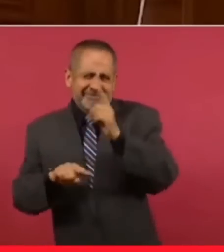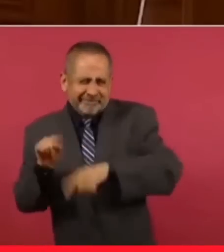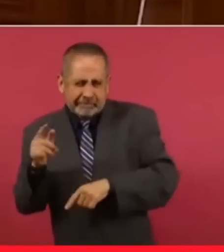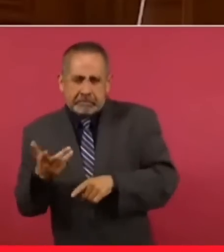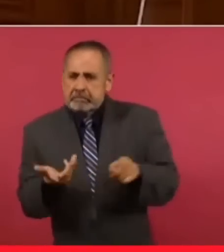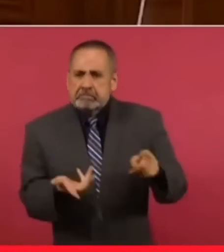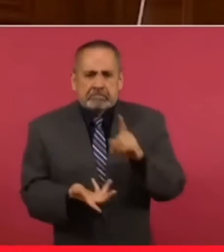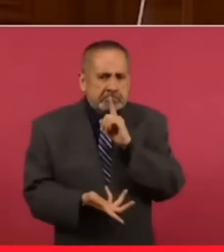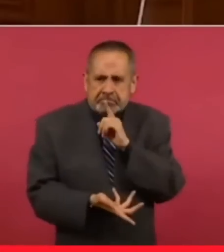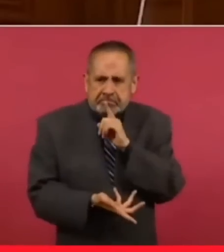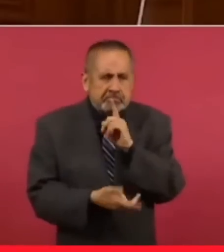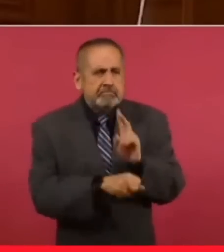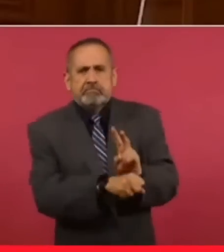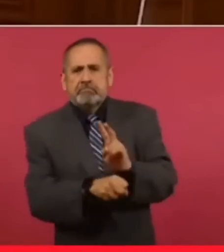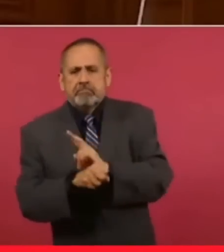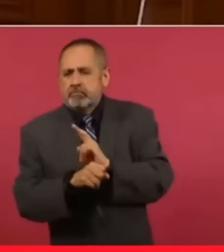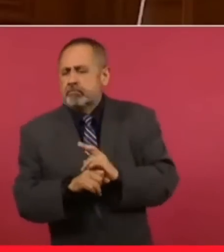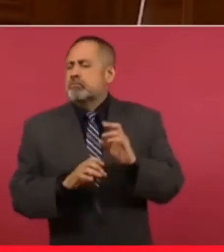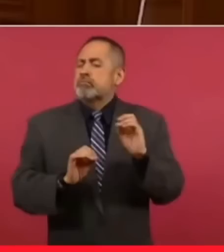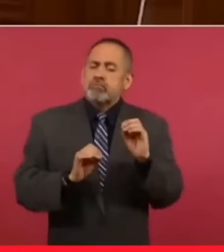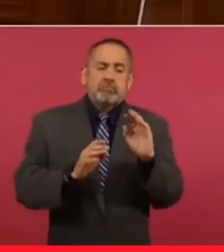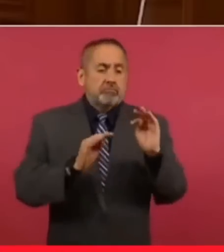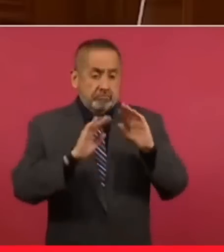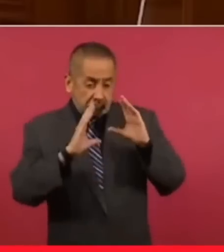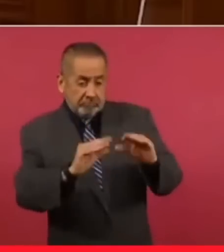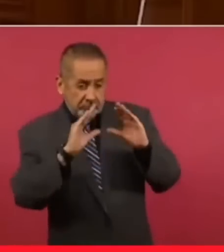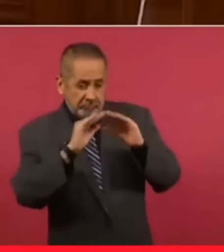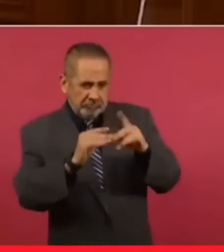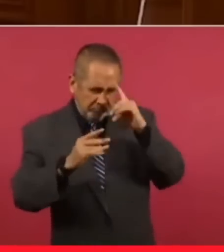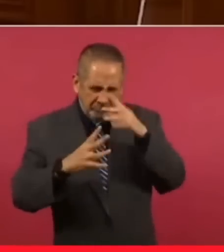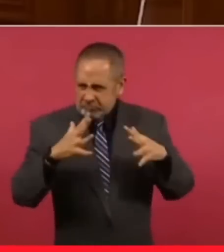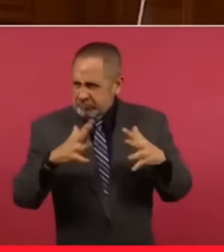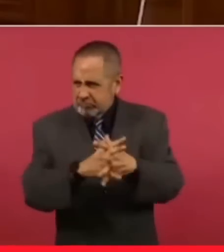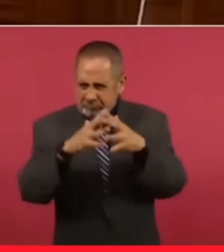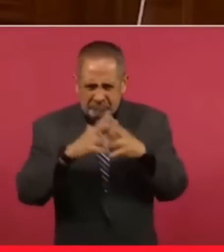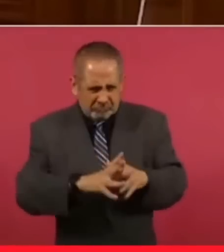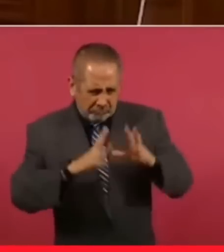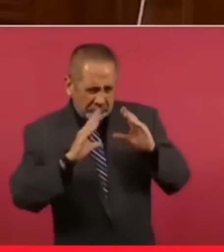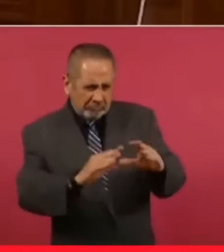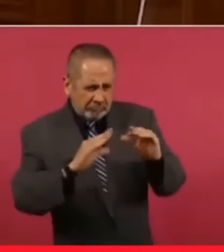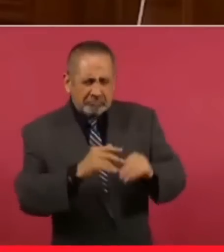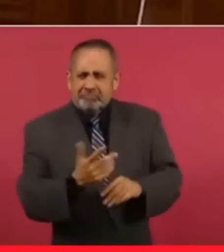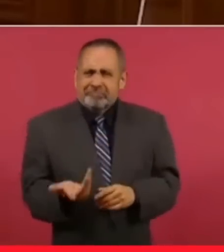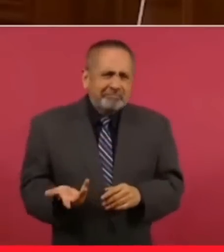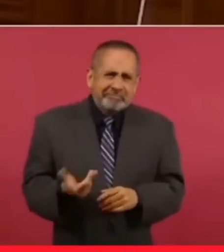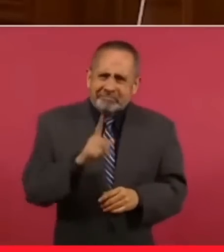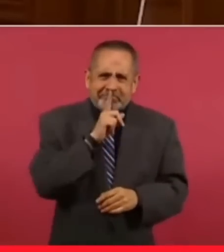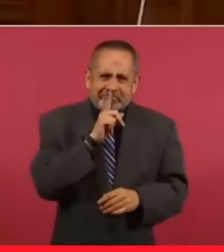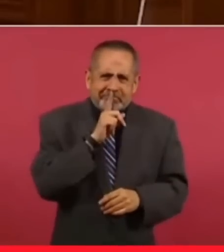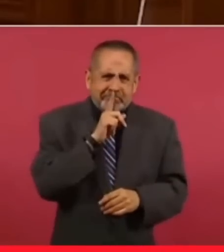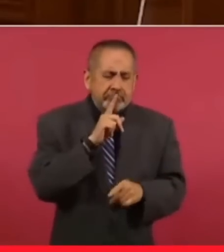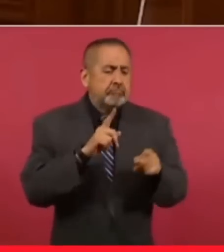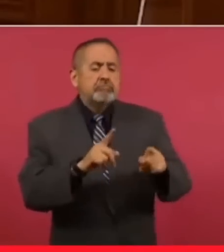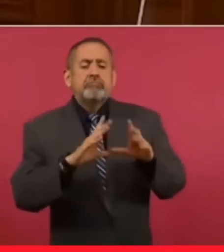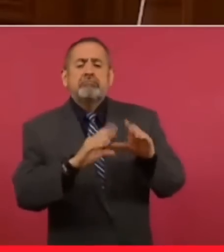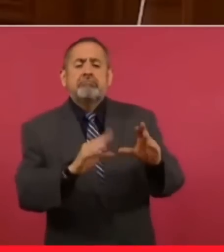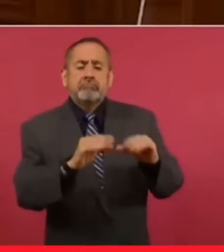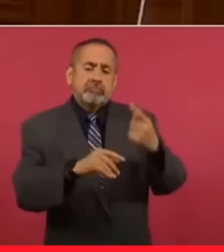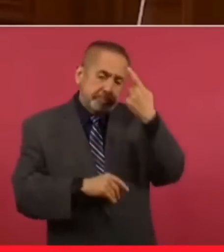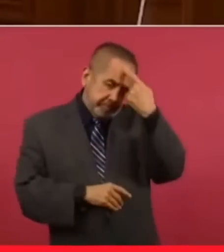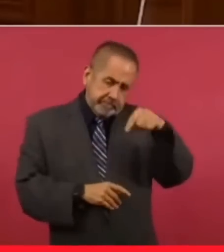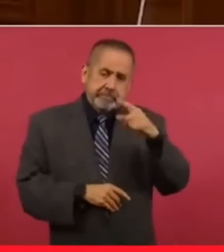sus labores cotidianas tácticas o técnicas de combate propios de la guerra, en lugar de tácticas de control policial,